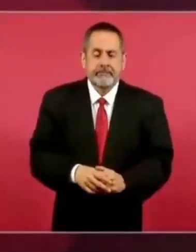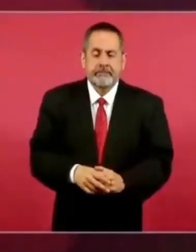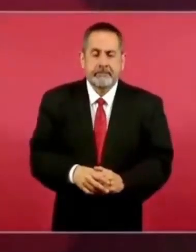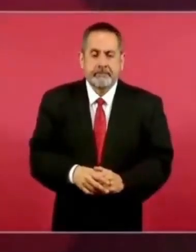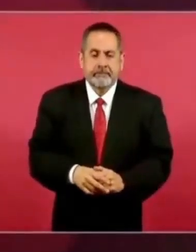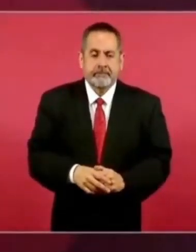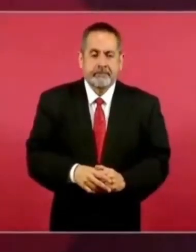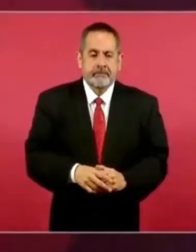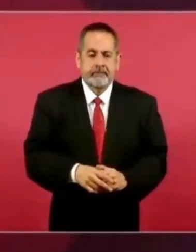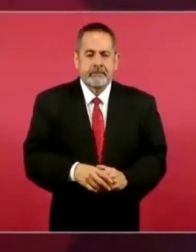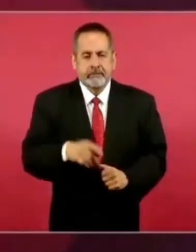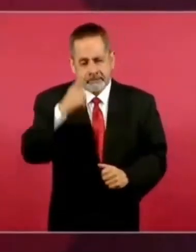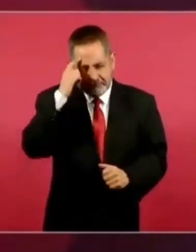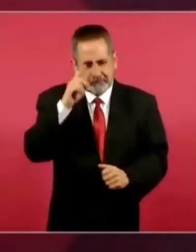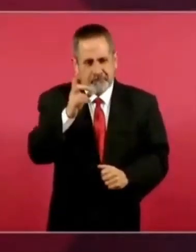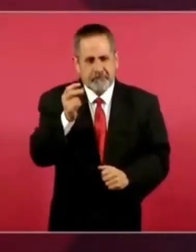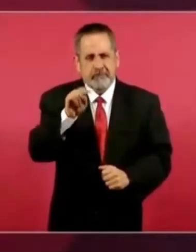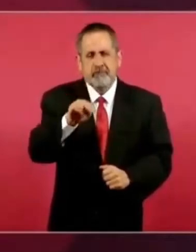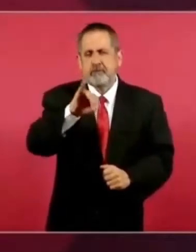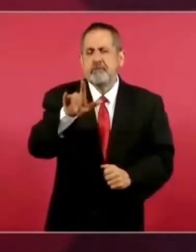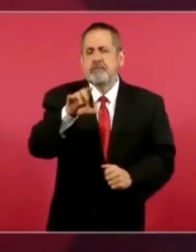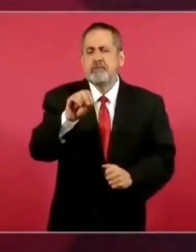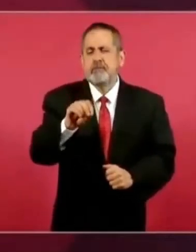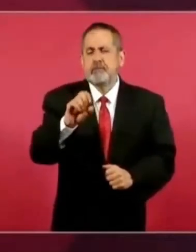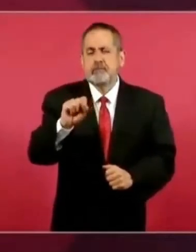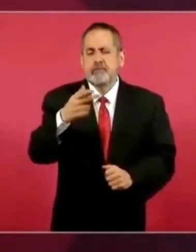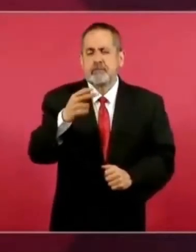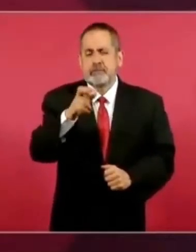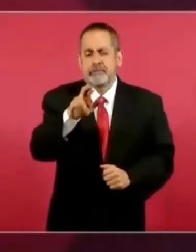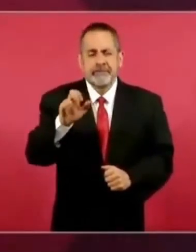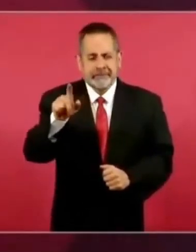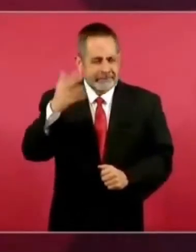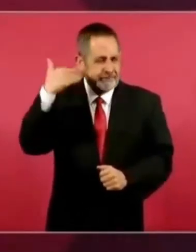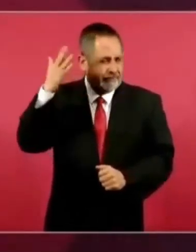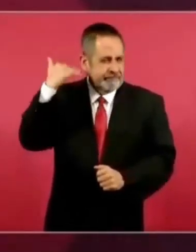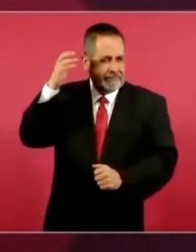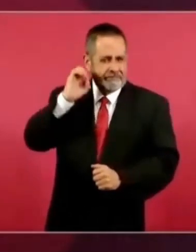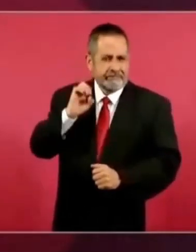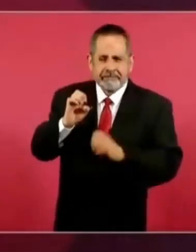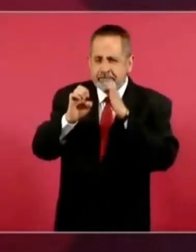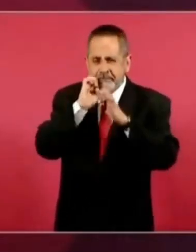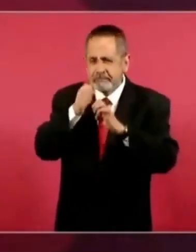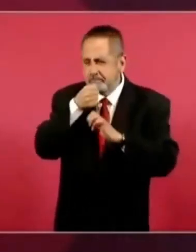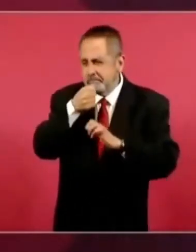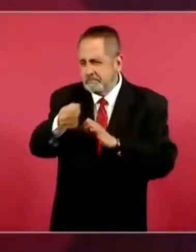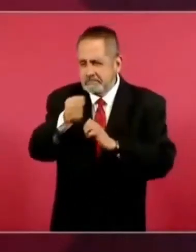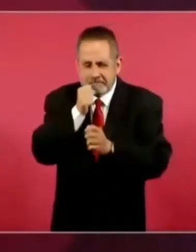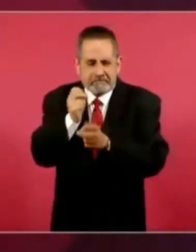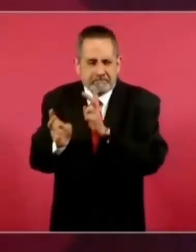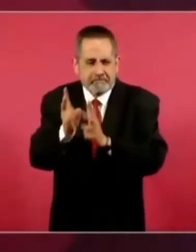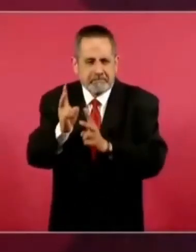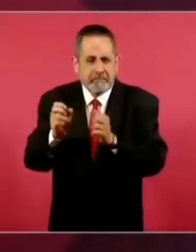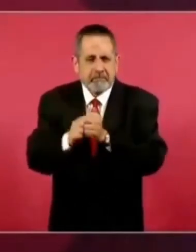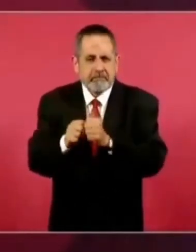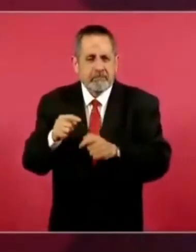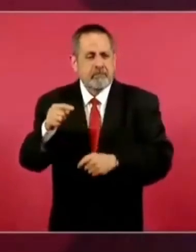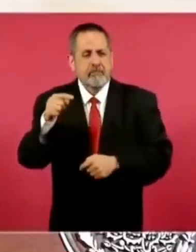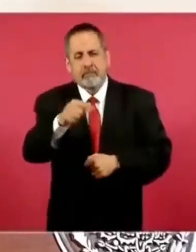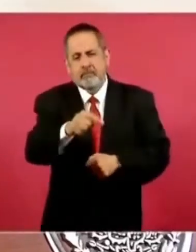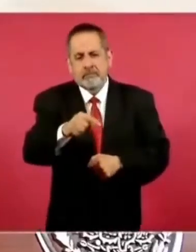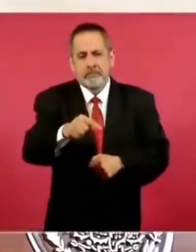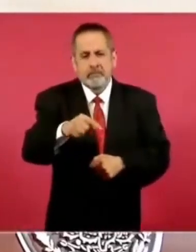Don Julio Scherrer le hizo una entrevista al Mayo Zambara